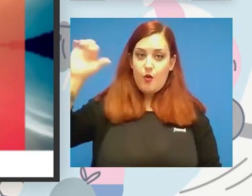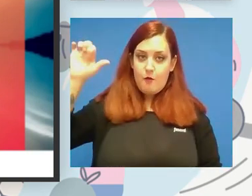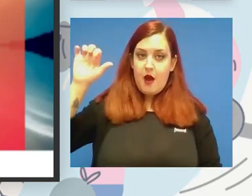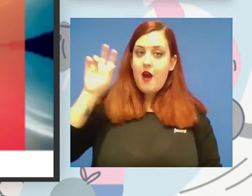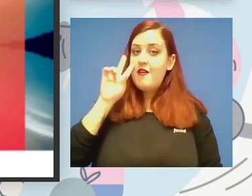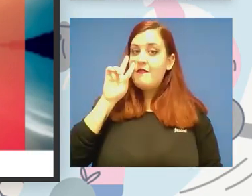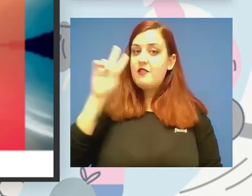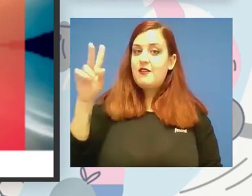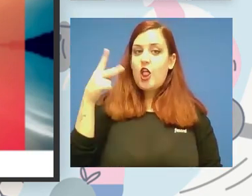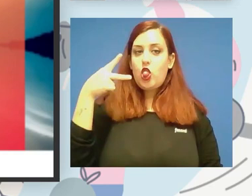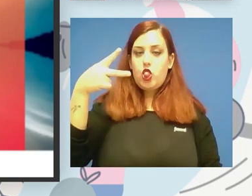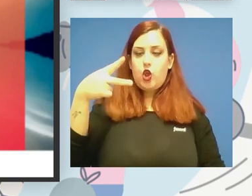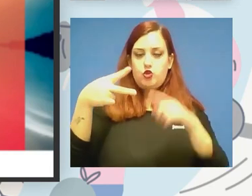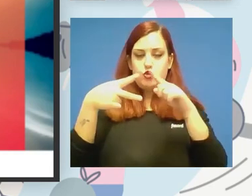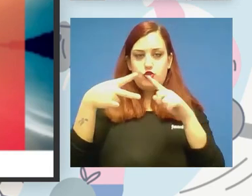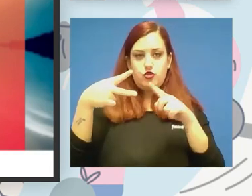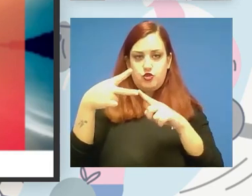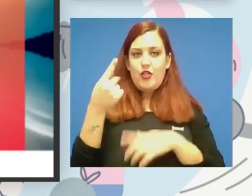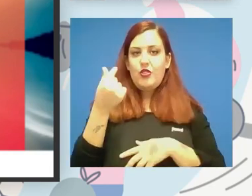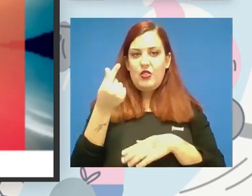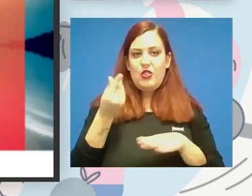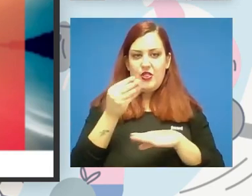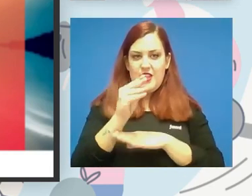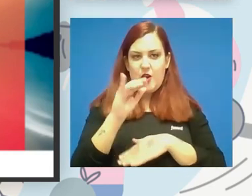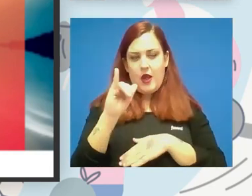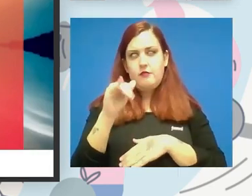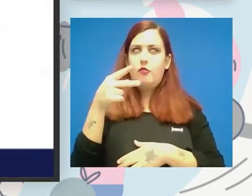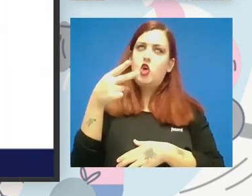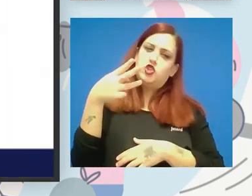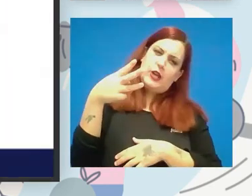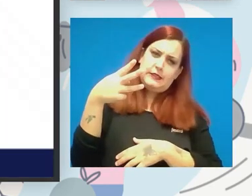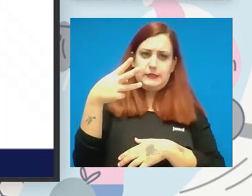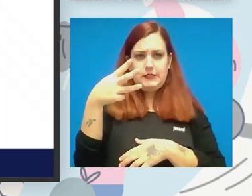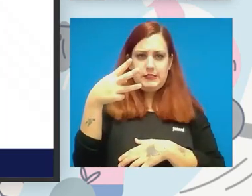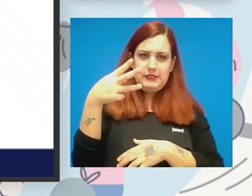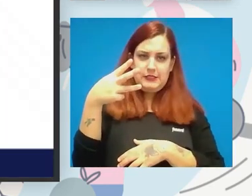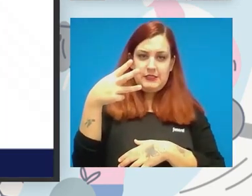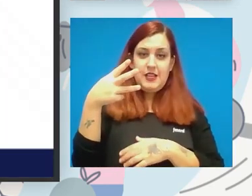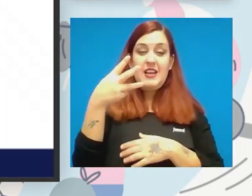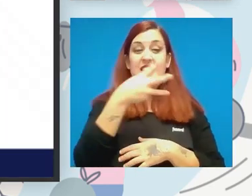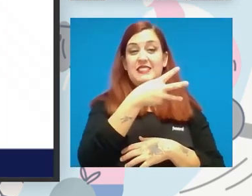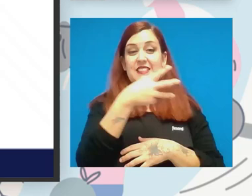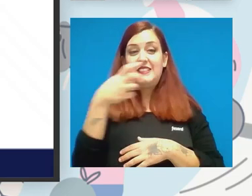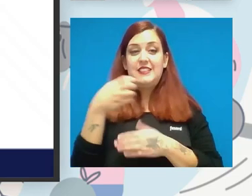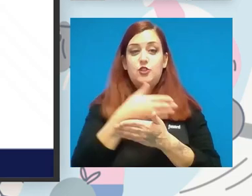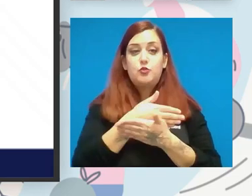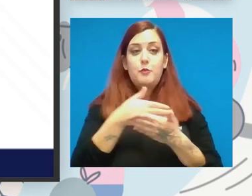dos en los cuales verdaderamente hay dinero tres que al final son 300 millones de euros